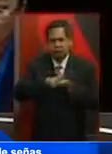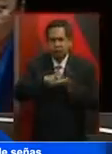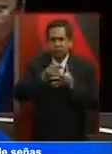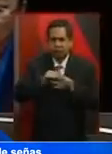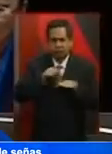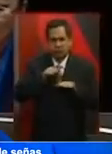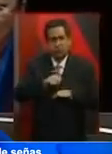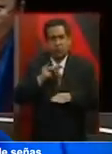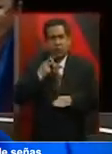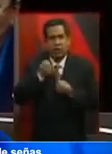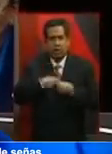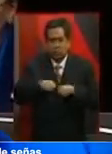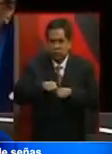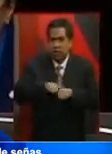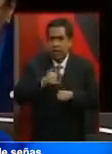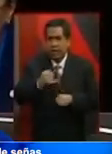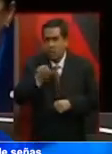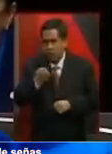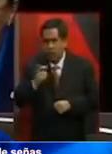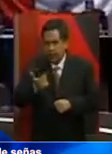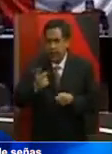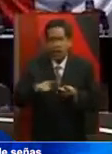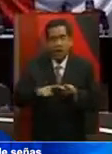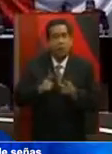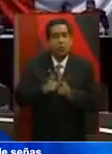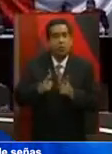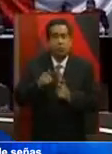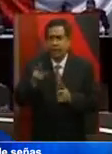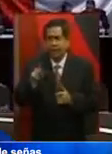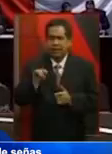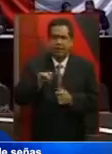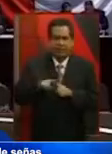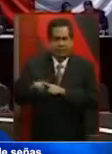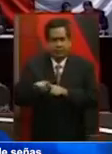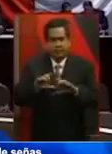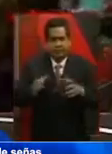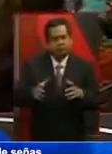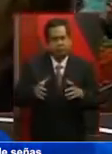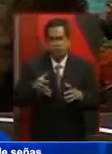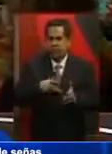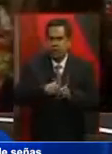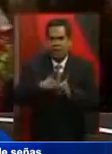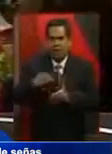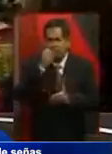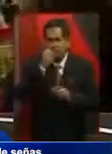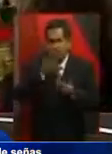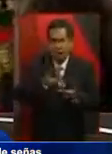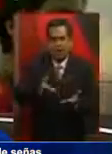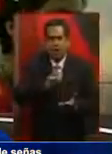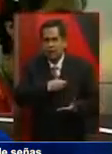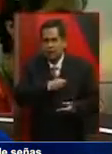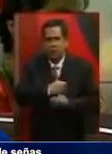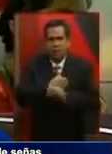los rubros de política social y política económica. Los grupos parlamentarios se pronunciaron por garantizar el derecho a la alimentación, salud, educación,